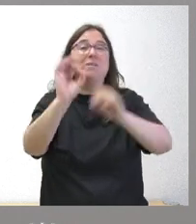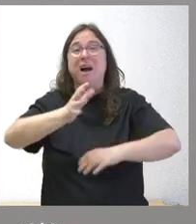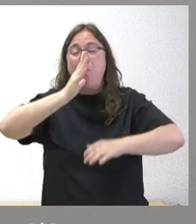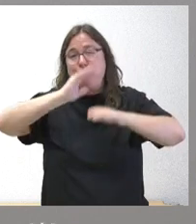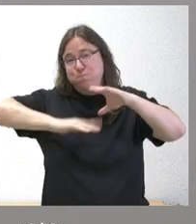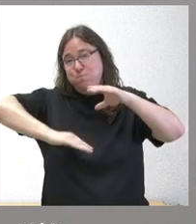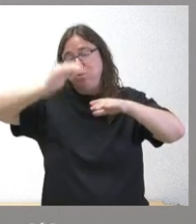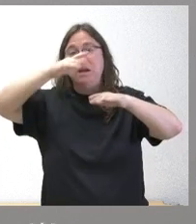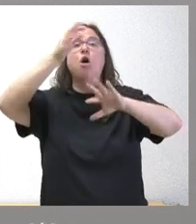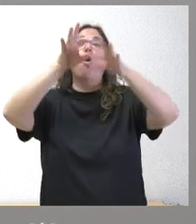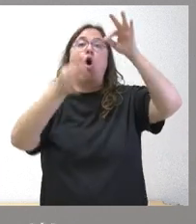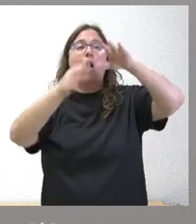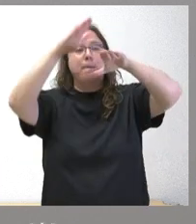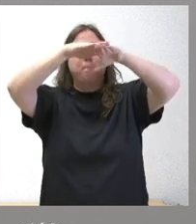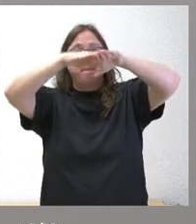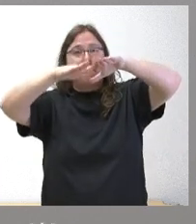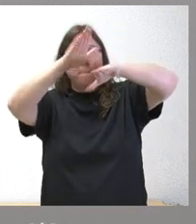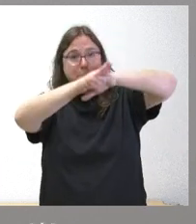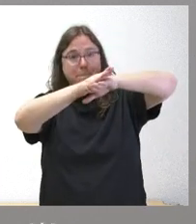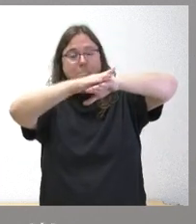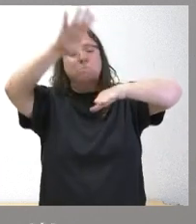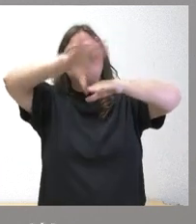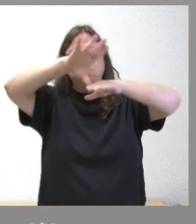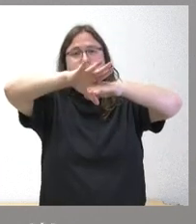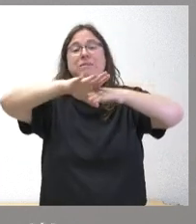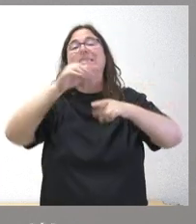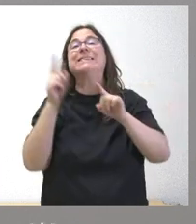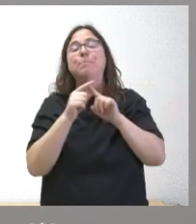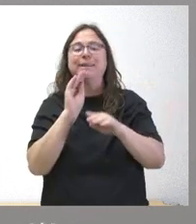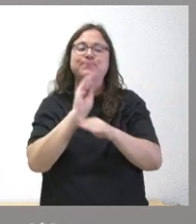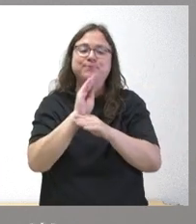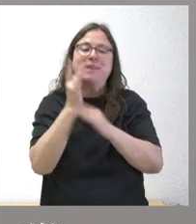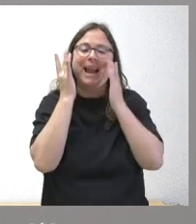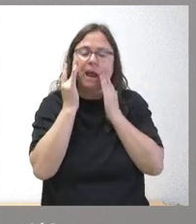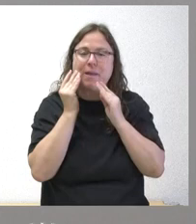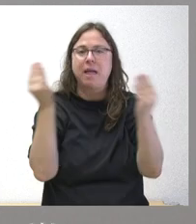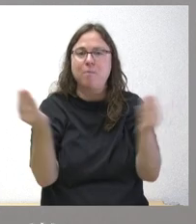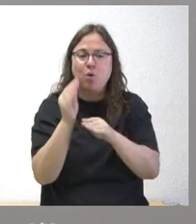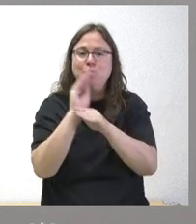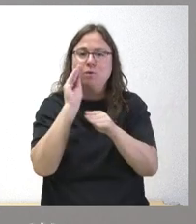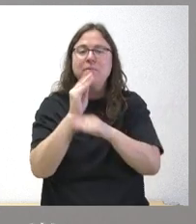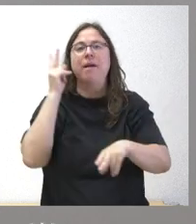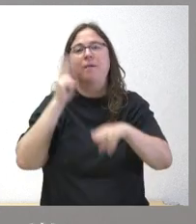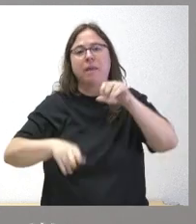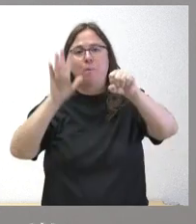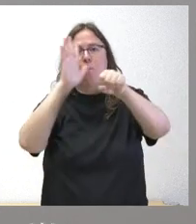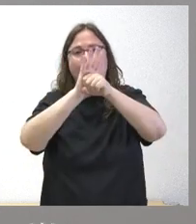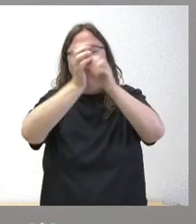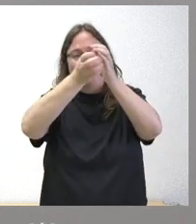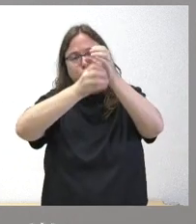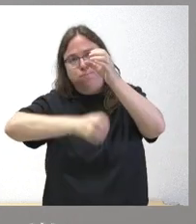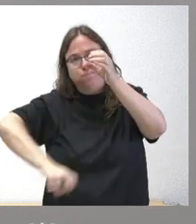lluvia y de caída de las hojas de mejorar los periodos de mantenimiento para evitar esta obturación de estos